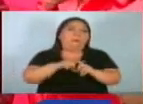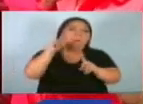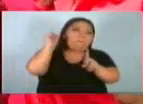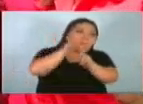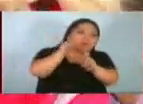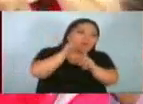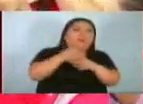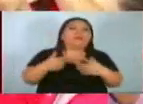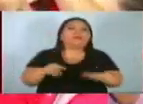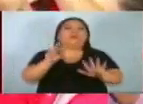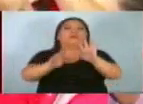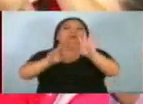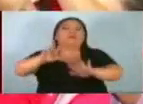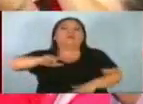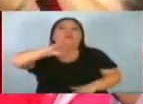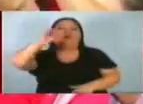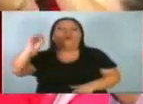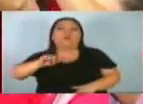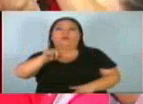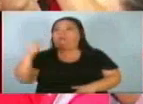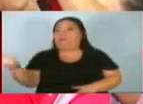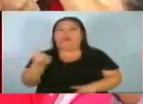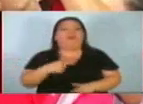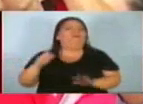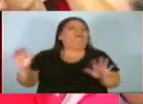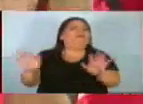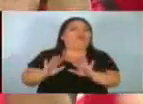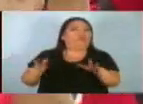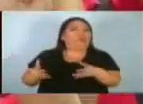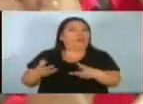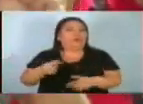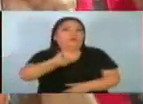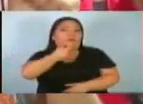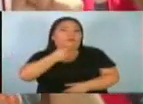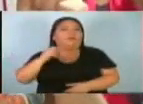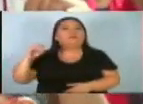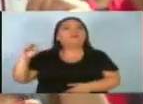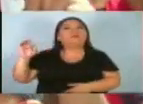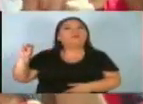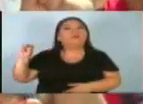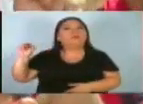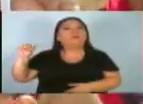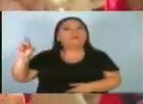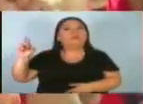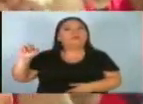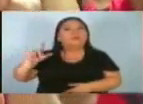con más del 73% de la población encuestada. Este es un informe de Marcela Rivera.